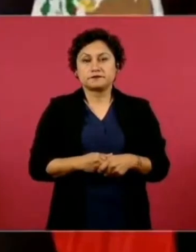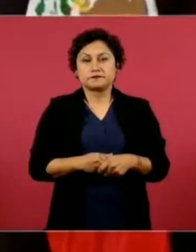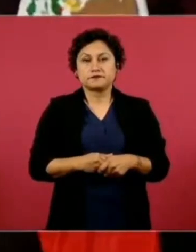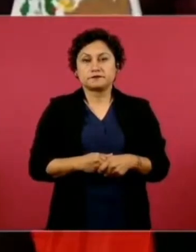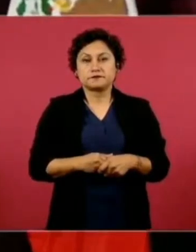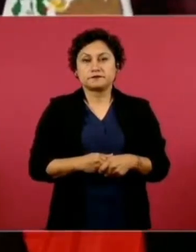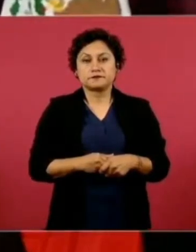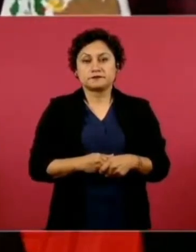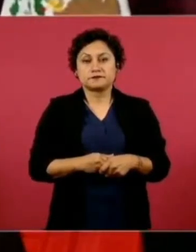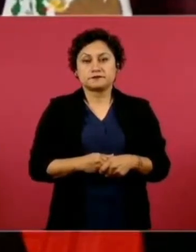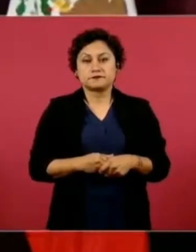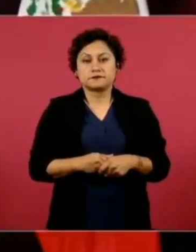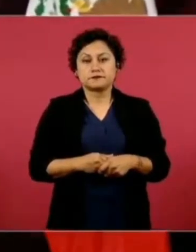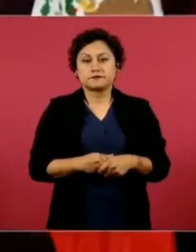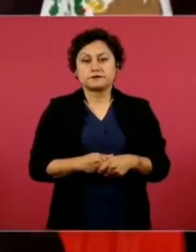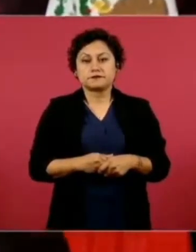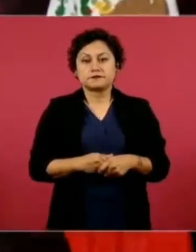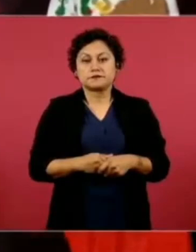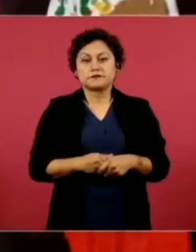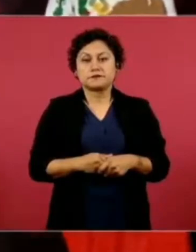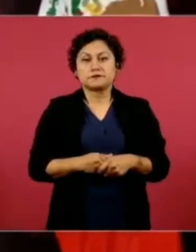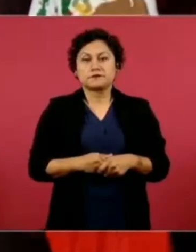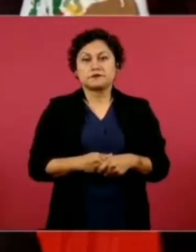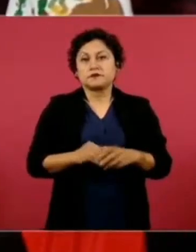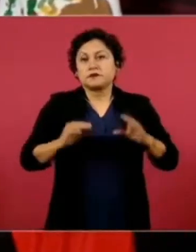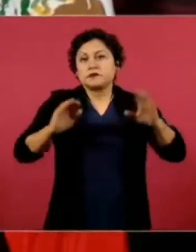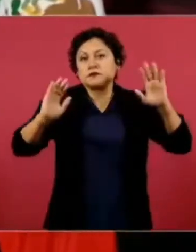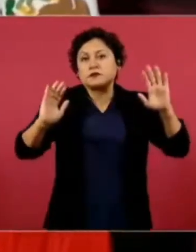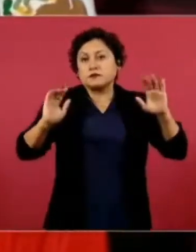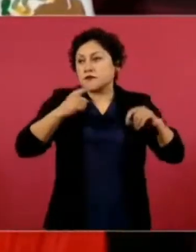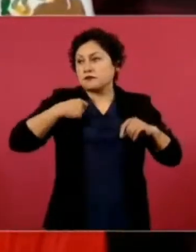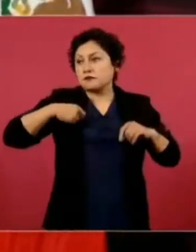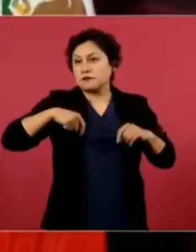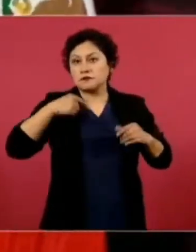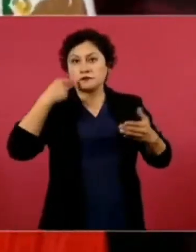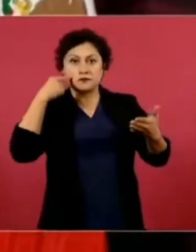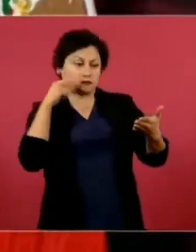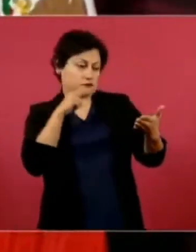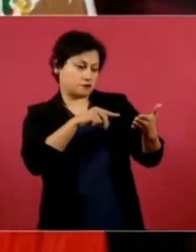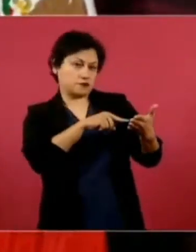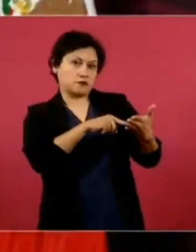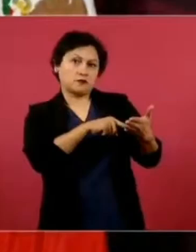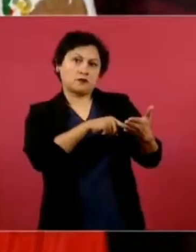es que se debe de aplicar la Constitución y qué más